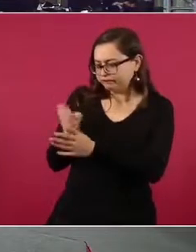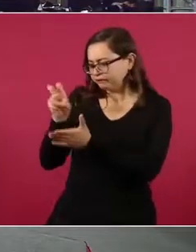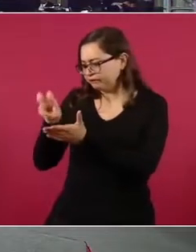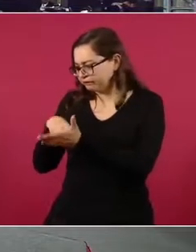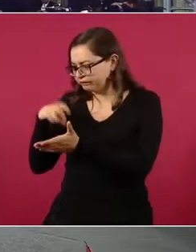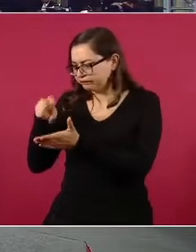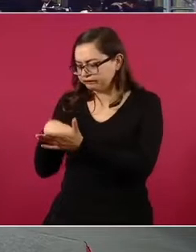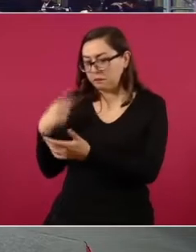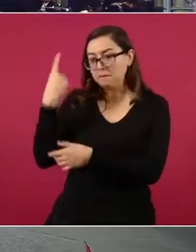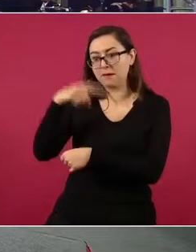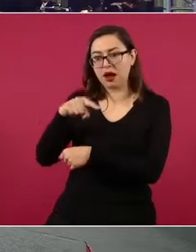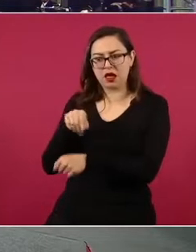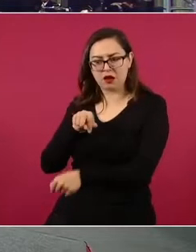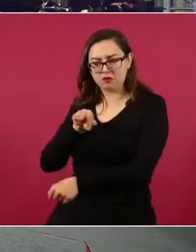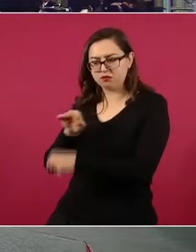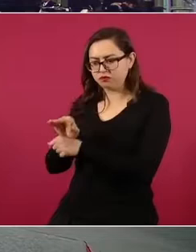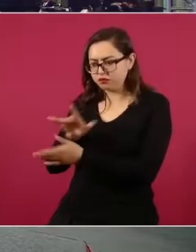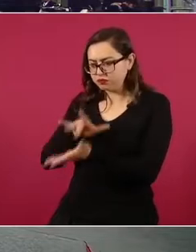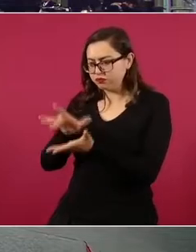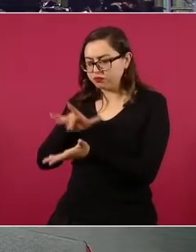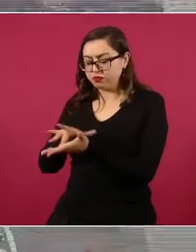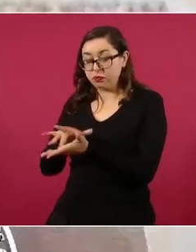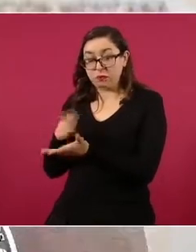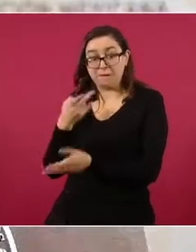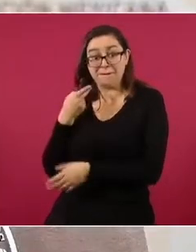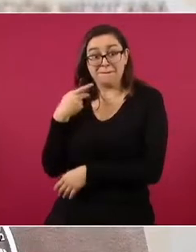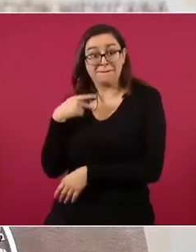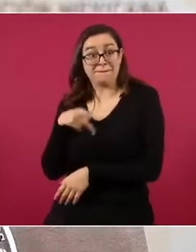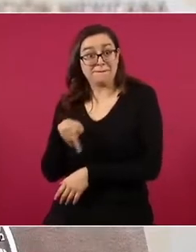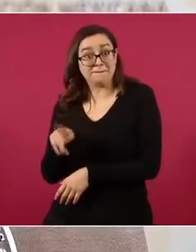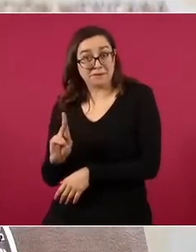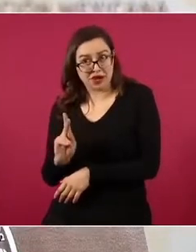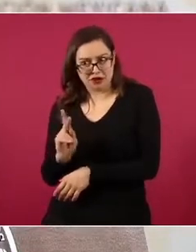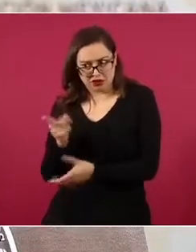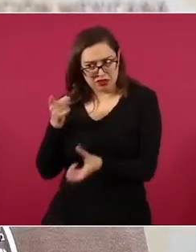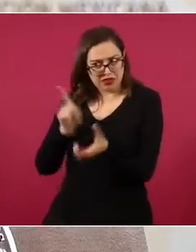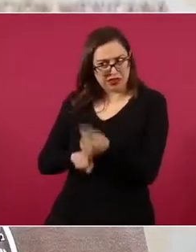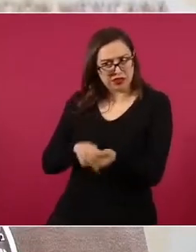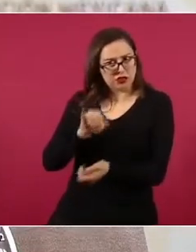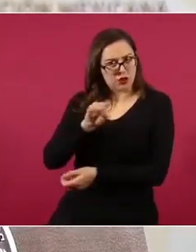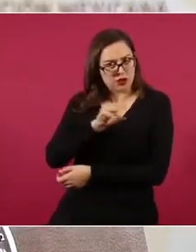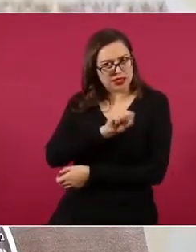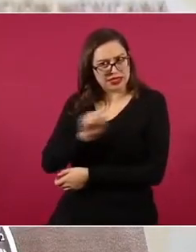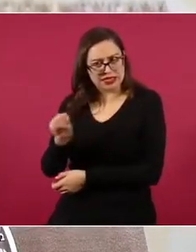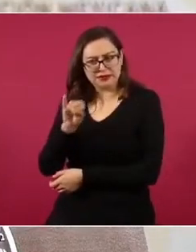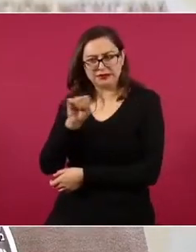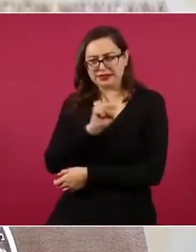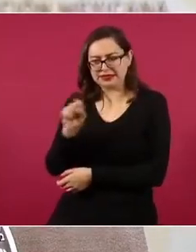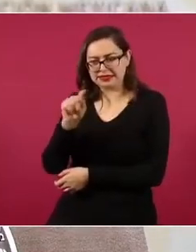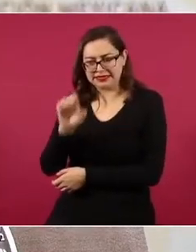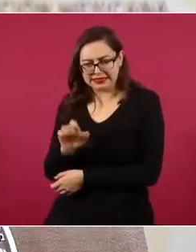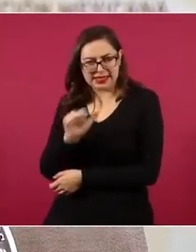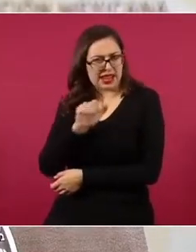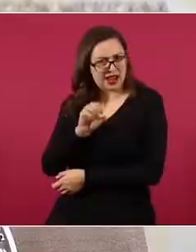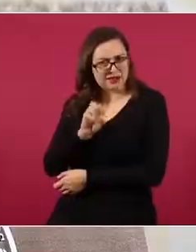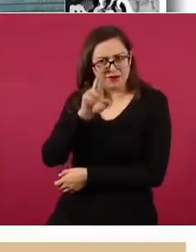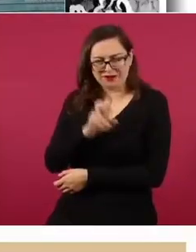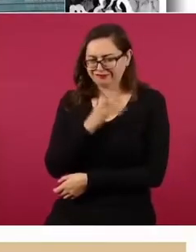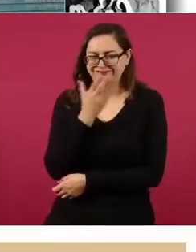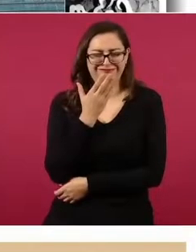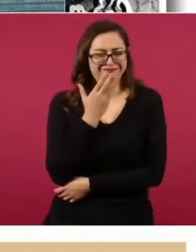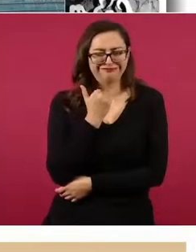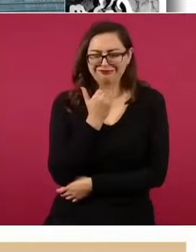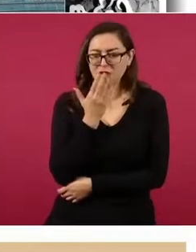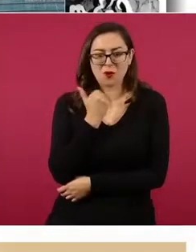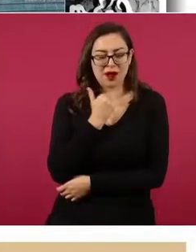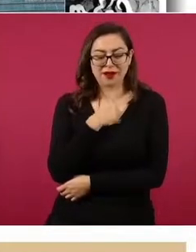ninguna manera es para usar las AFORES o las reservas del IMSS o del ISTE. El objetivo de esta reforma